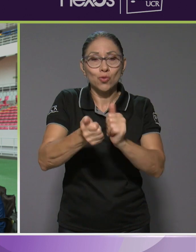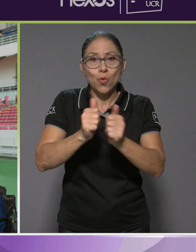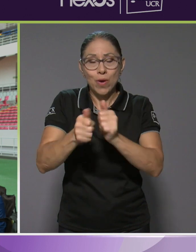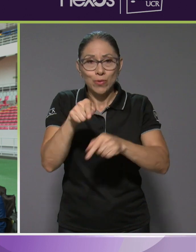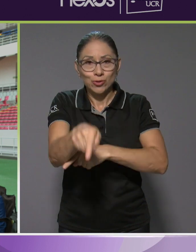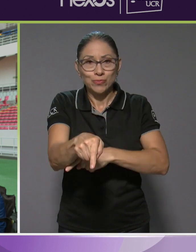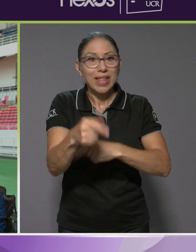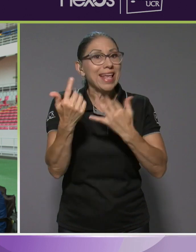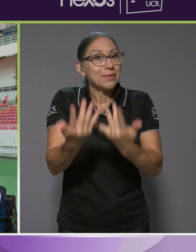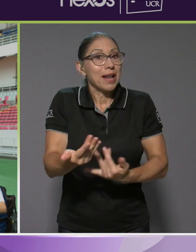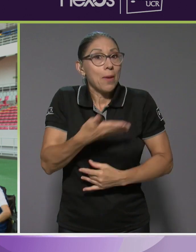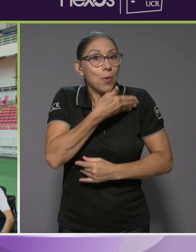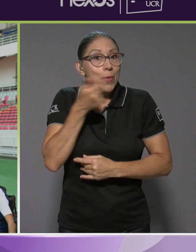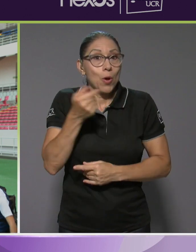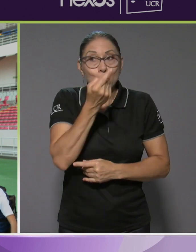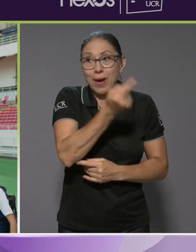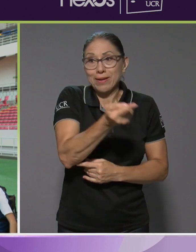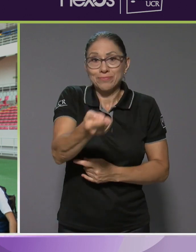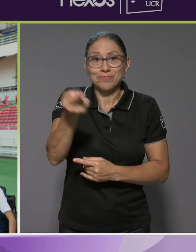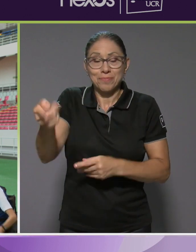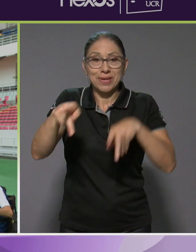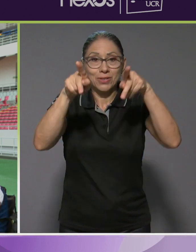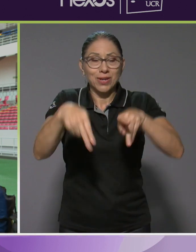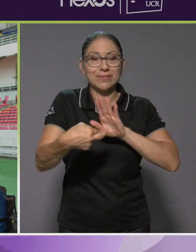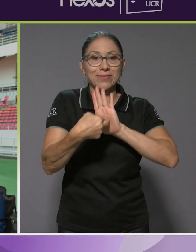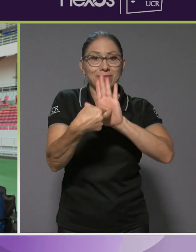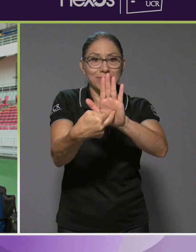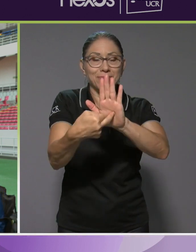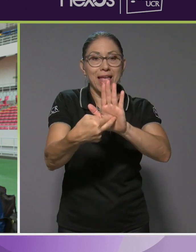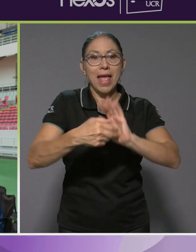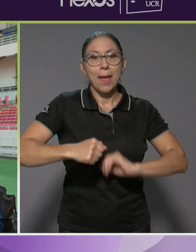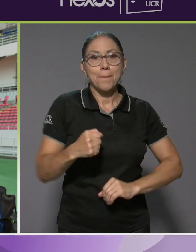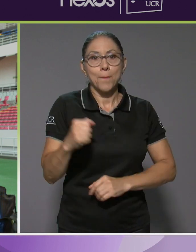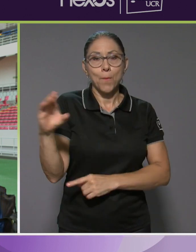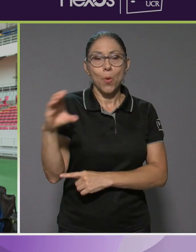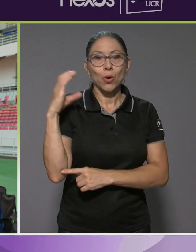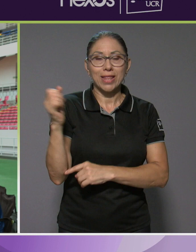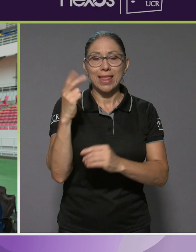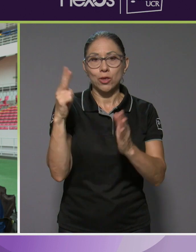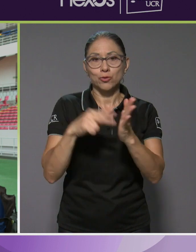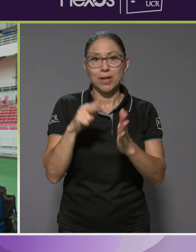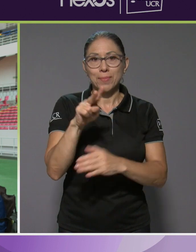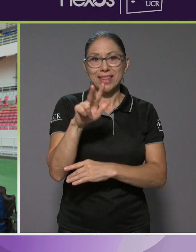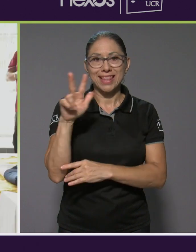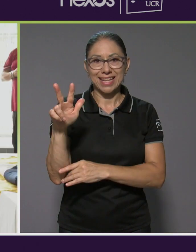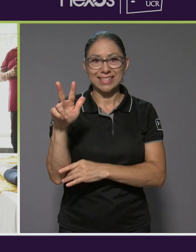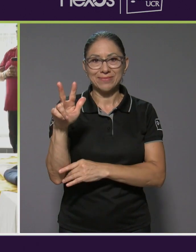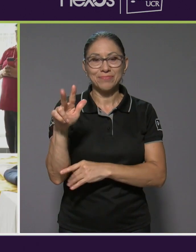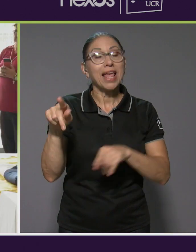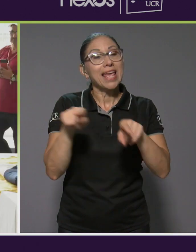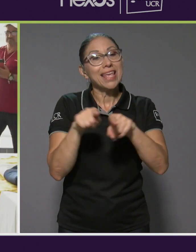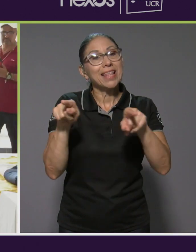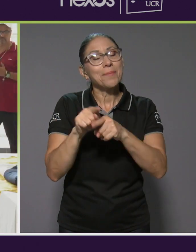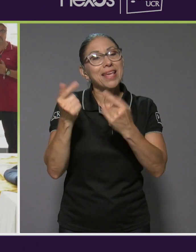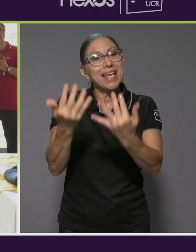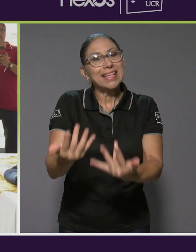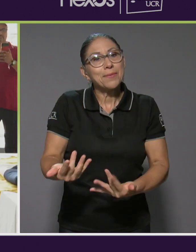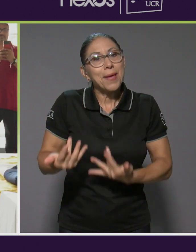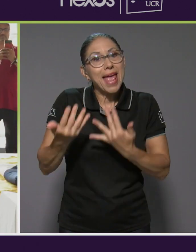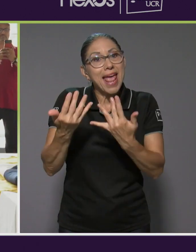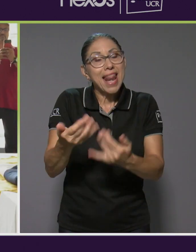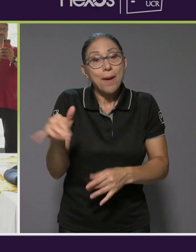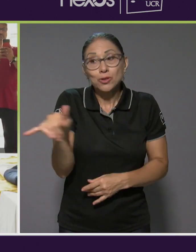atletas que nos van a representar en Bogotá 2023, y esperamos al igual que cada uno de ellos